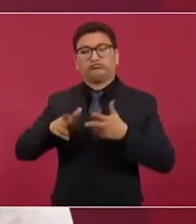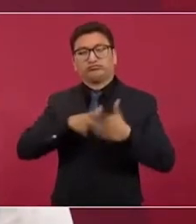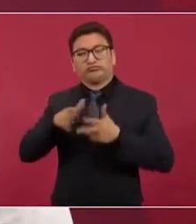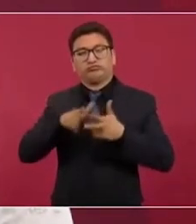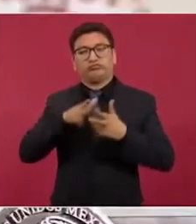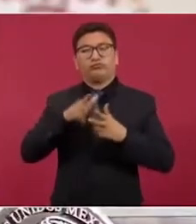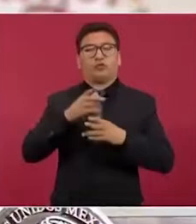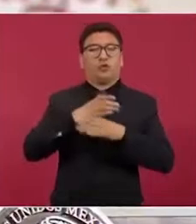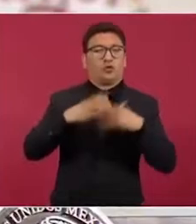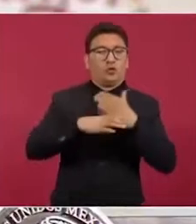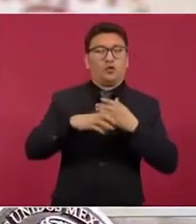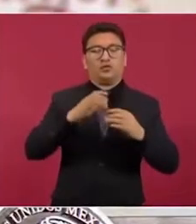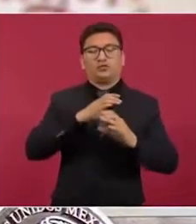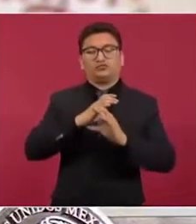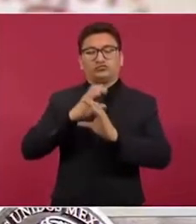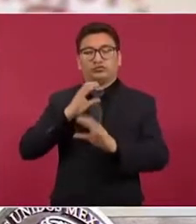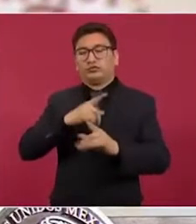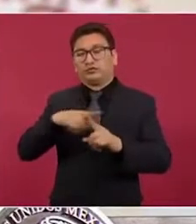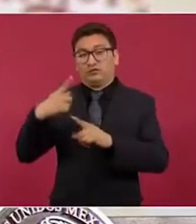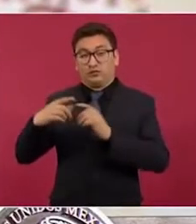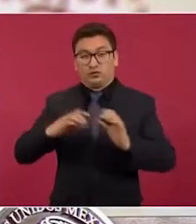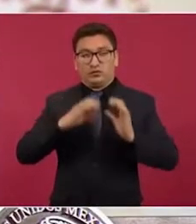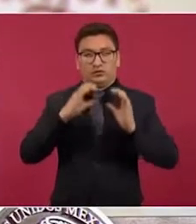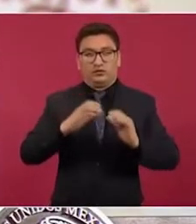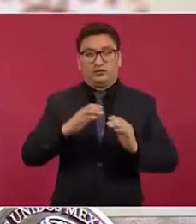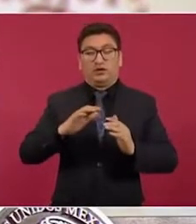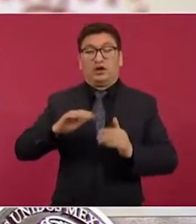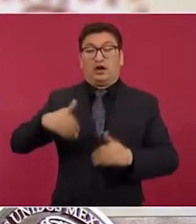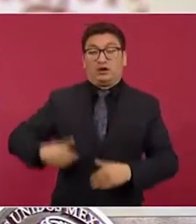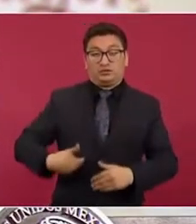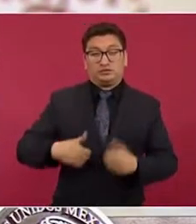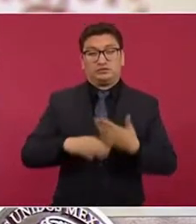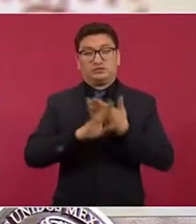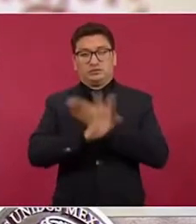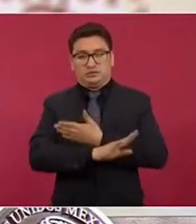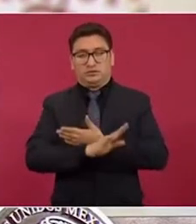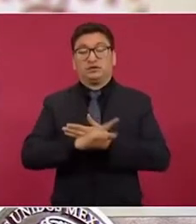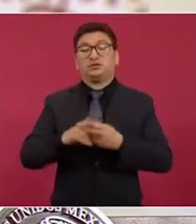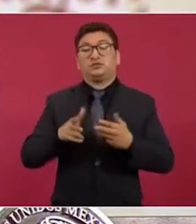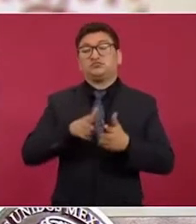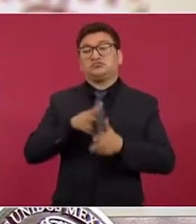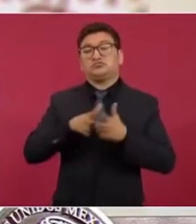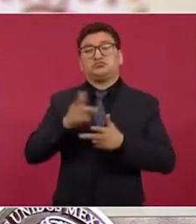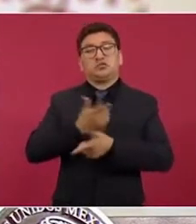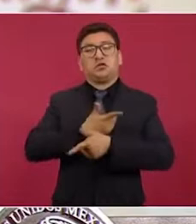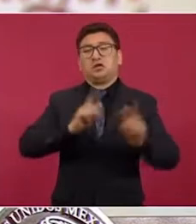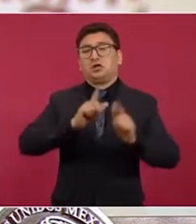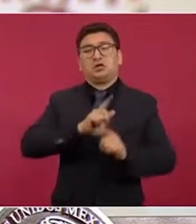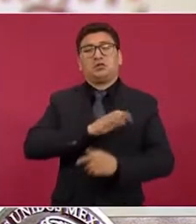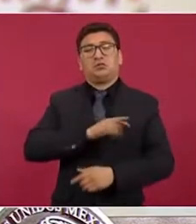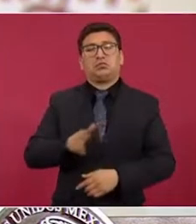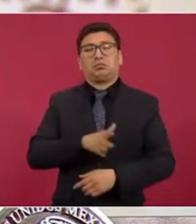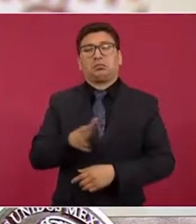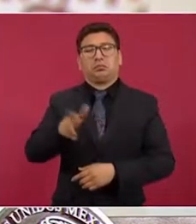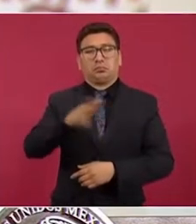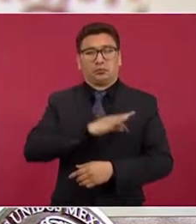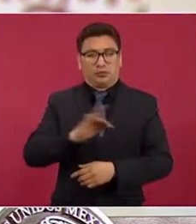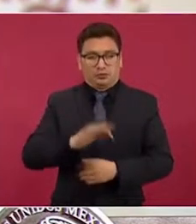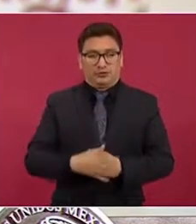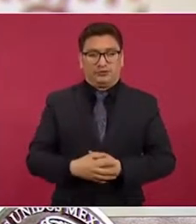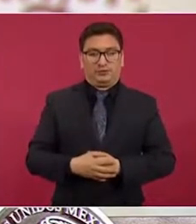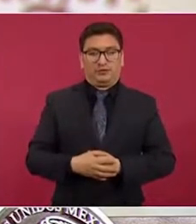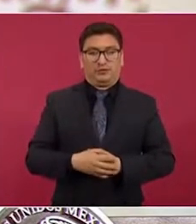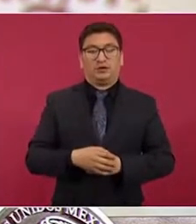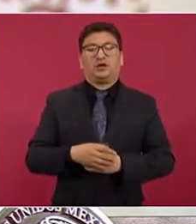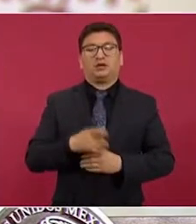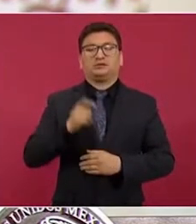evitar accidentes y asegurar el libre tránsito del ferrocarril, que actualmente mueve